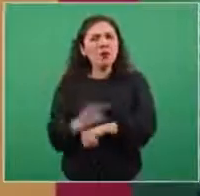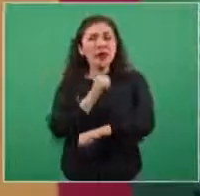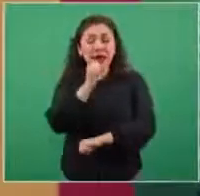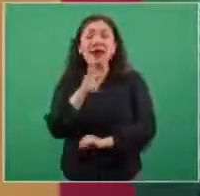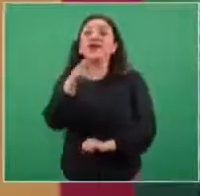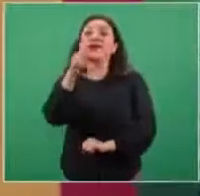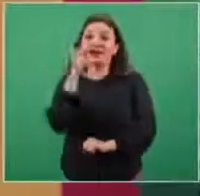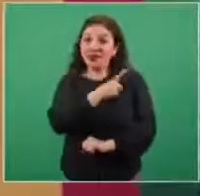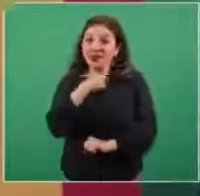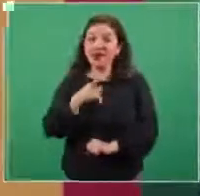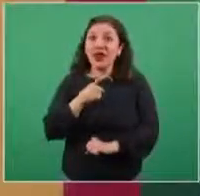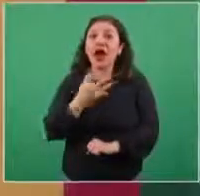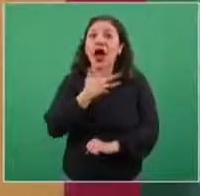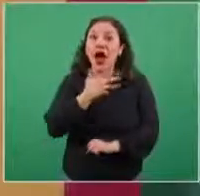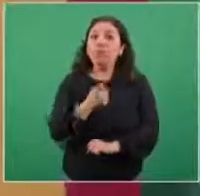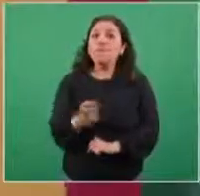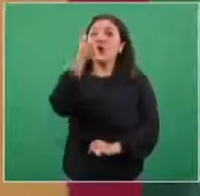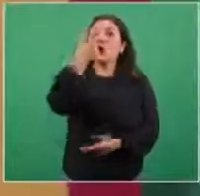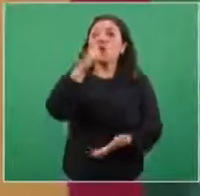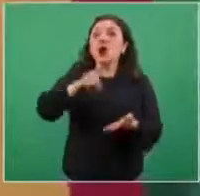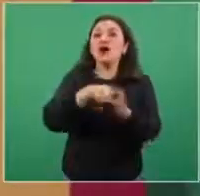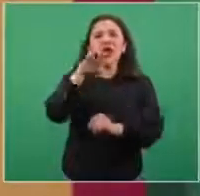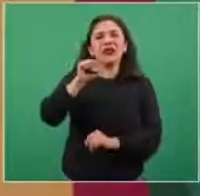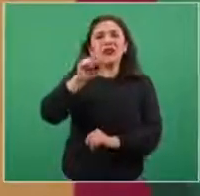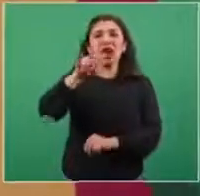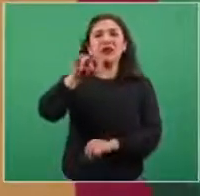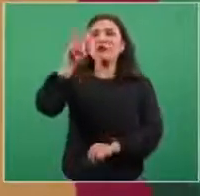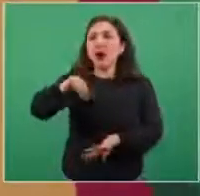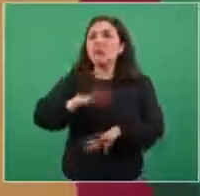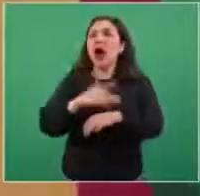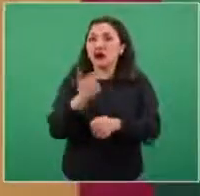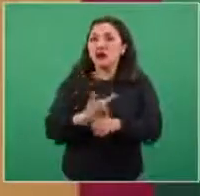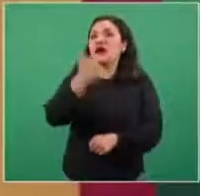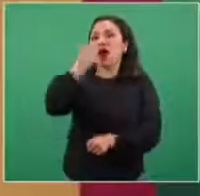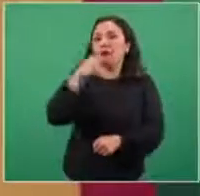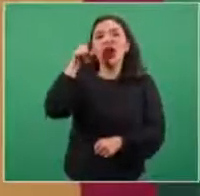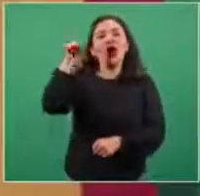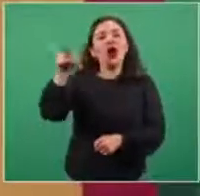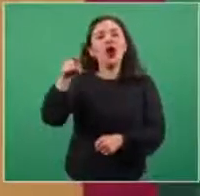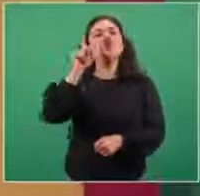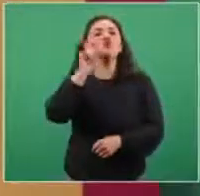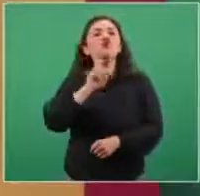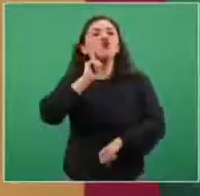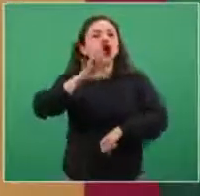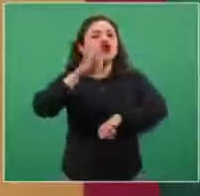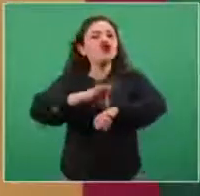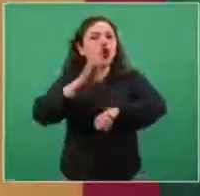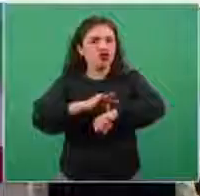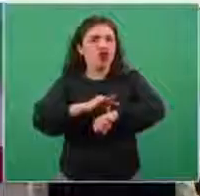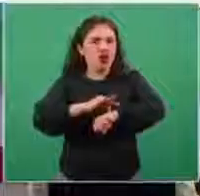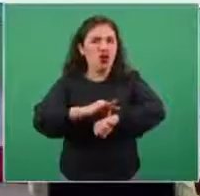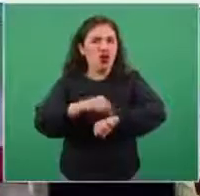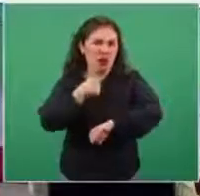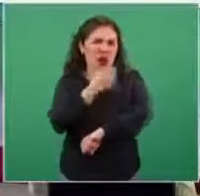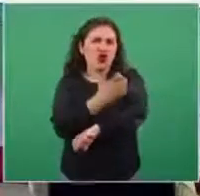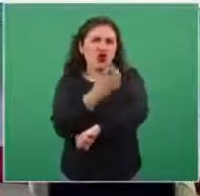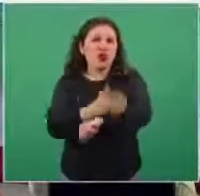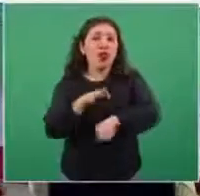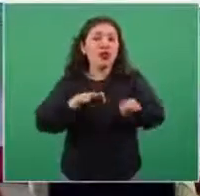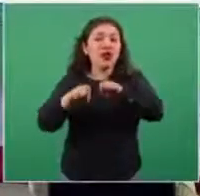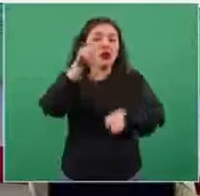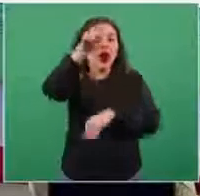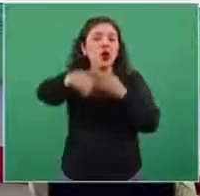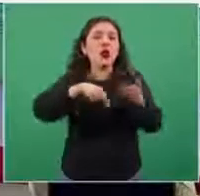solamente tuvimos un primer ESABIS que fue considerablemente grave, ocurrió en una médica, en una compañera que trabaja en